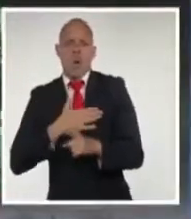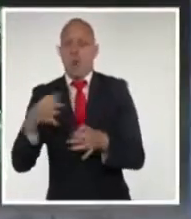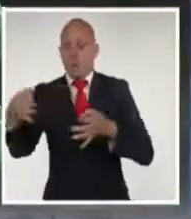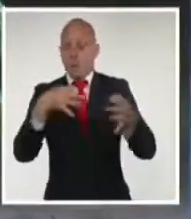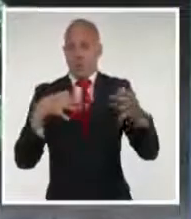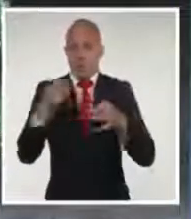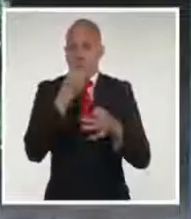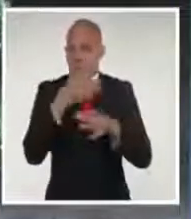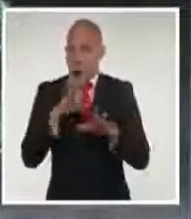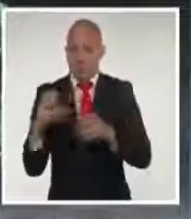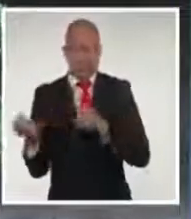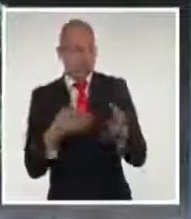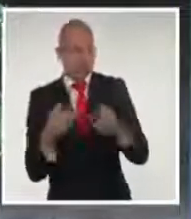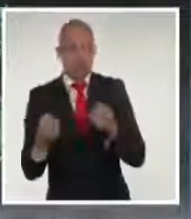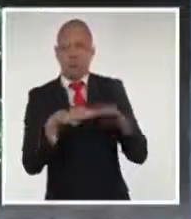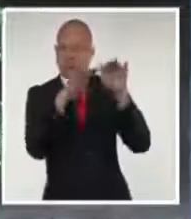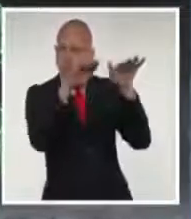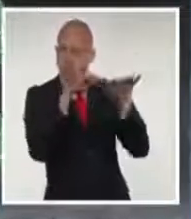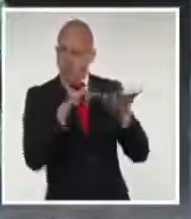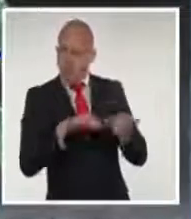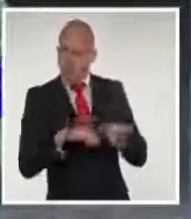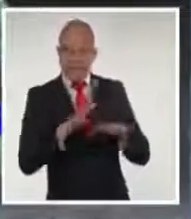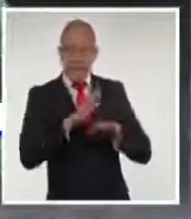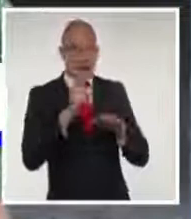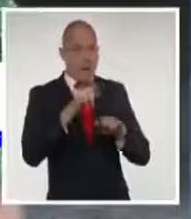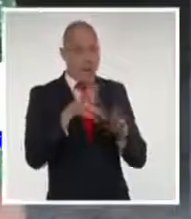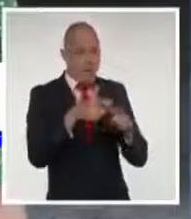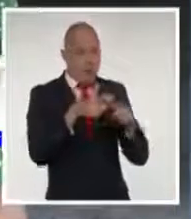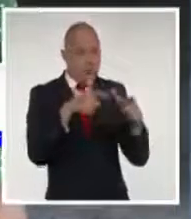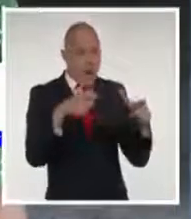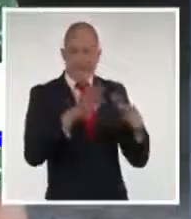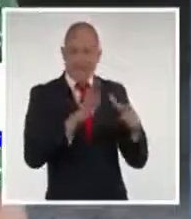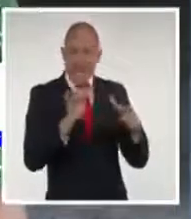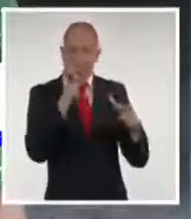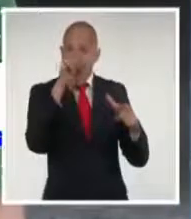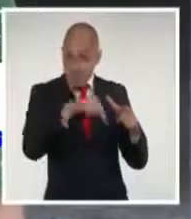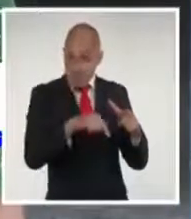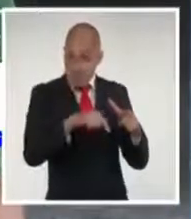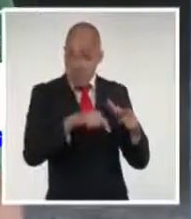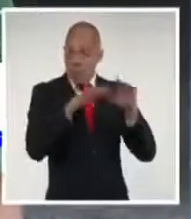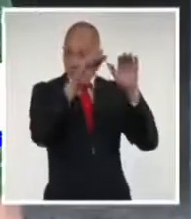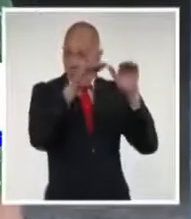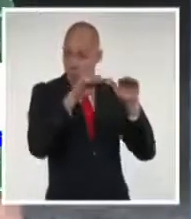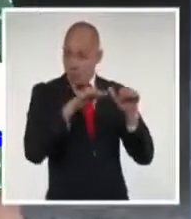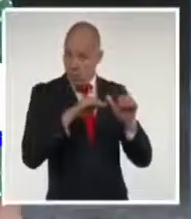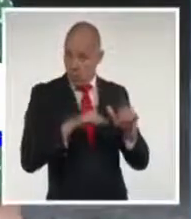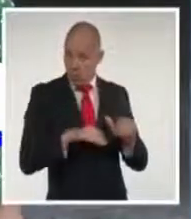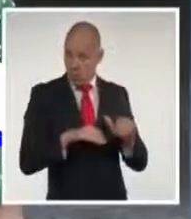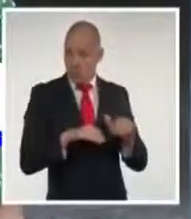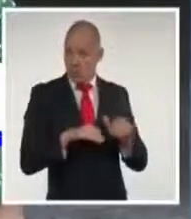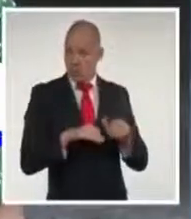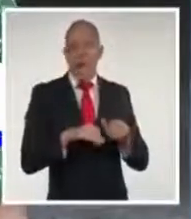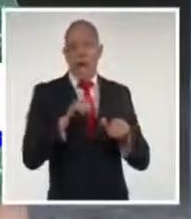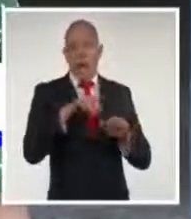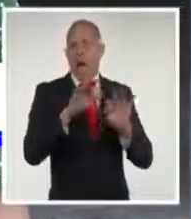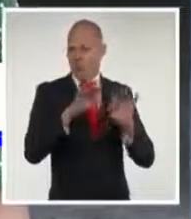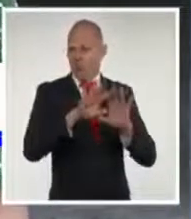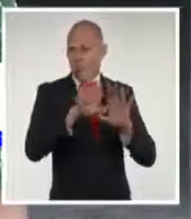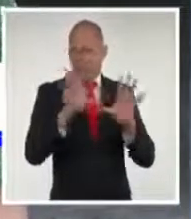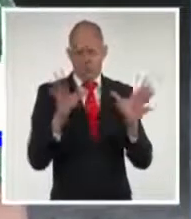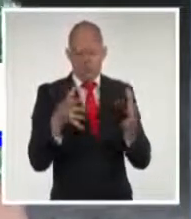ciudad. Una vez que haya un nivel importante, pues se traen hacia acá, hasta este almacén de donaciones, donde centralizamos